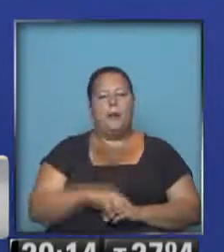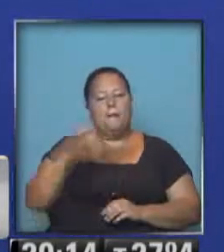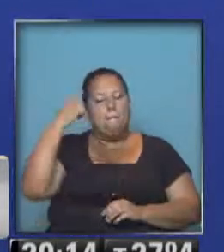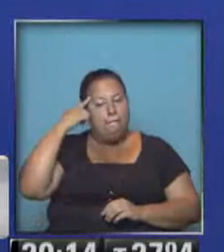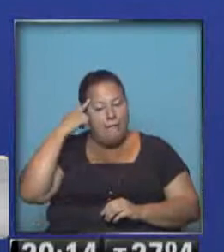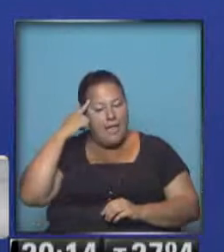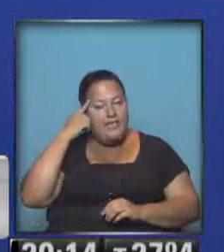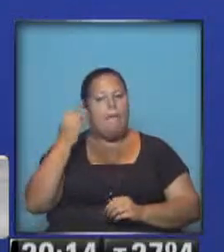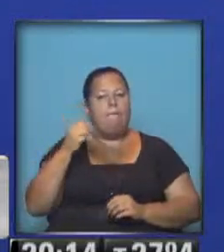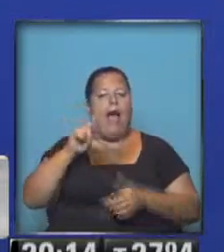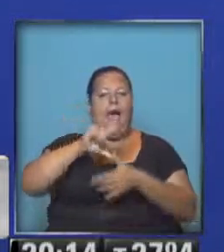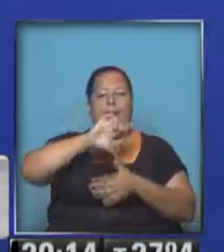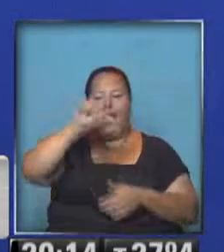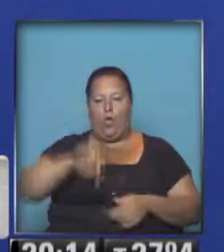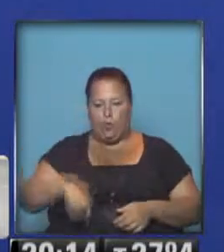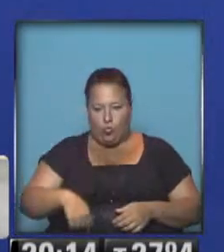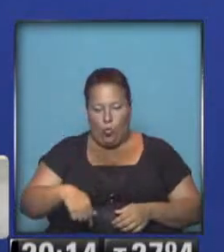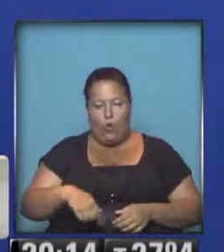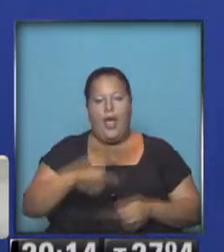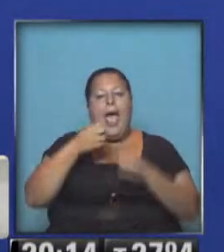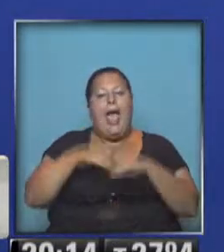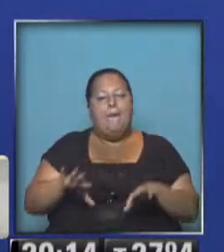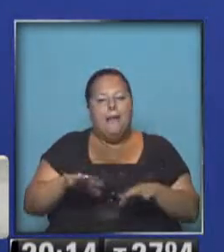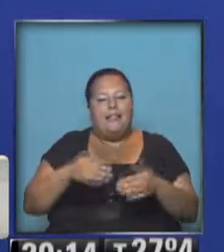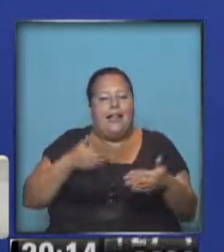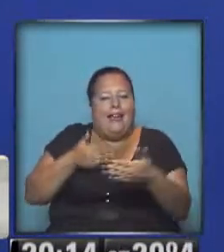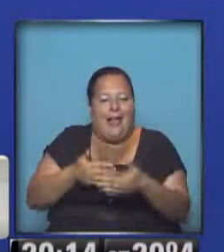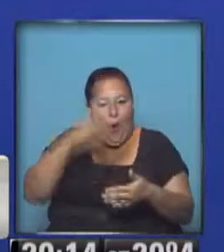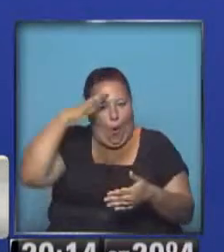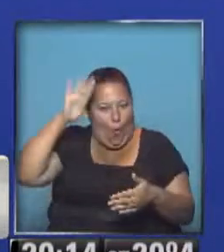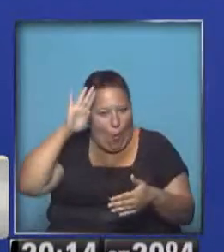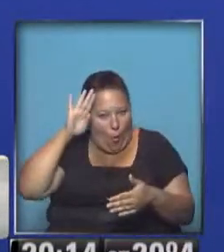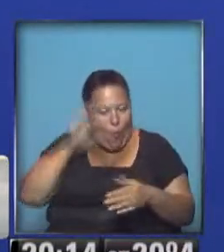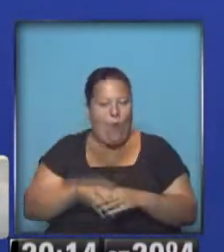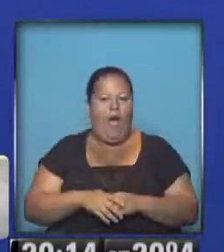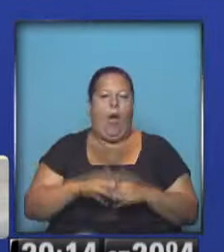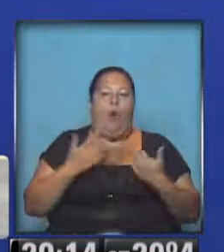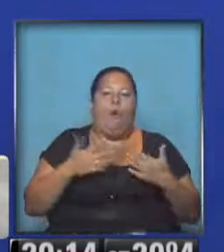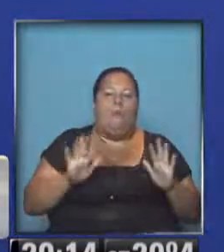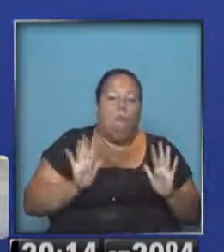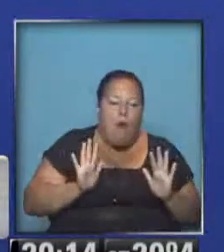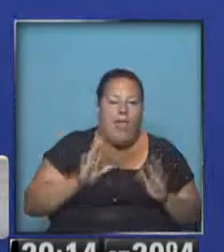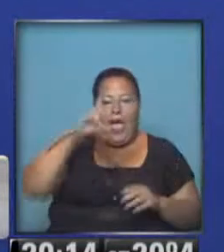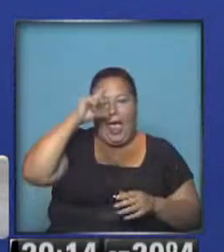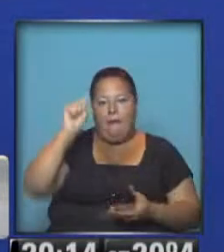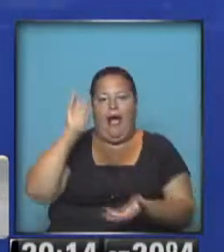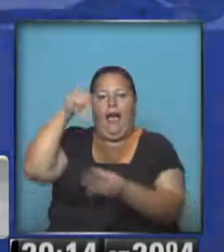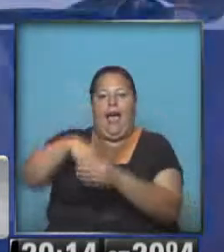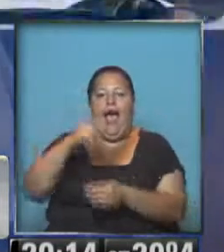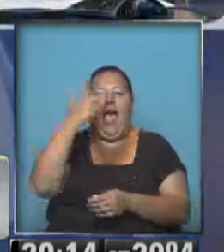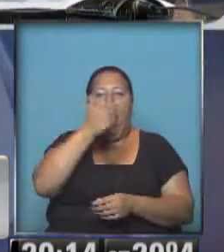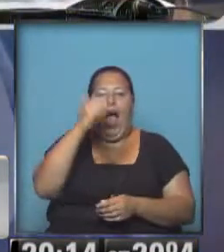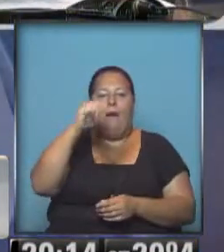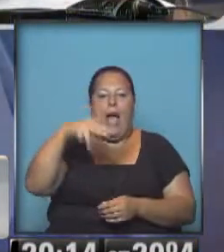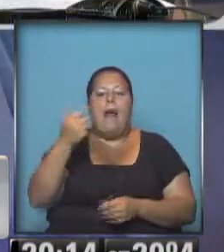para toda América del Sur. Empezó con una aproximación a Cuba, con una posibilidad de tener embajadas en La Habana de